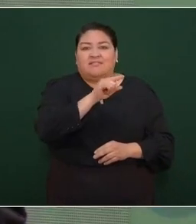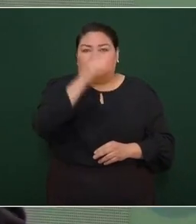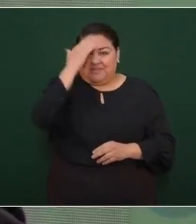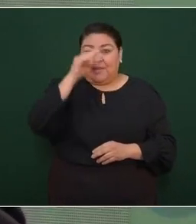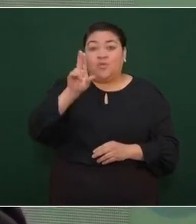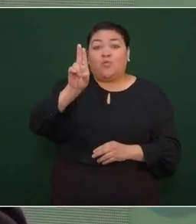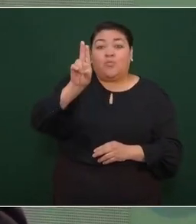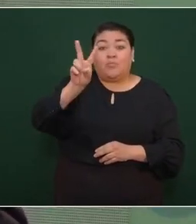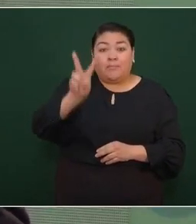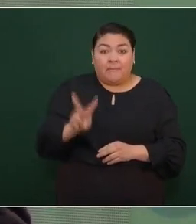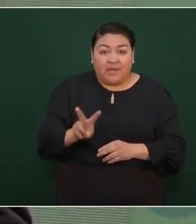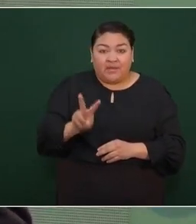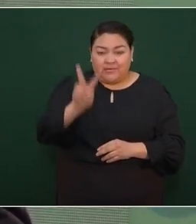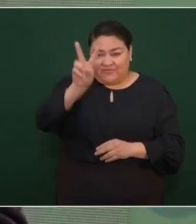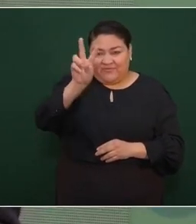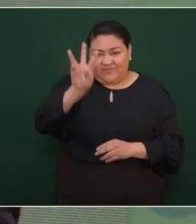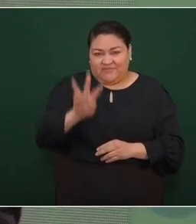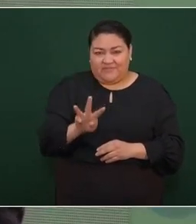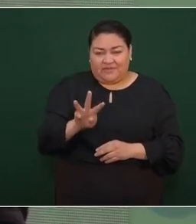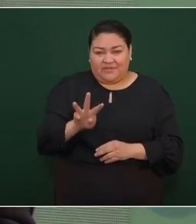para